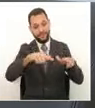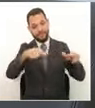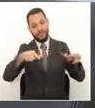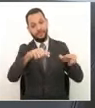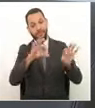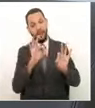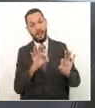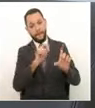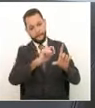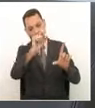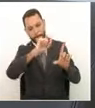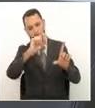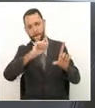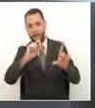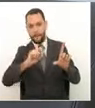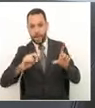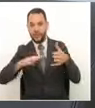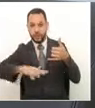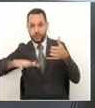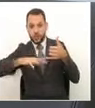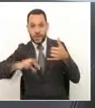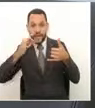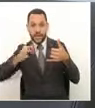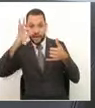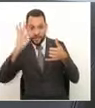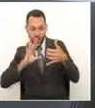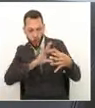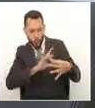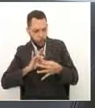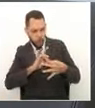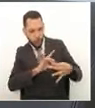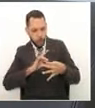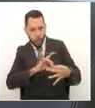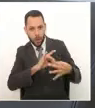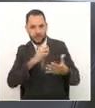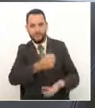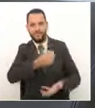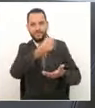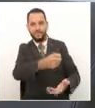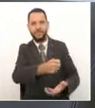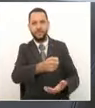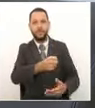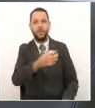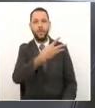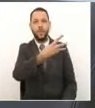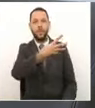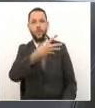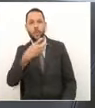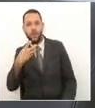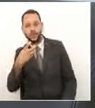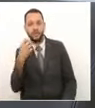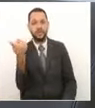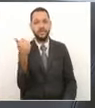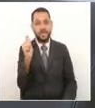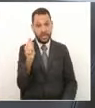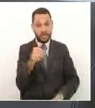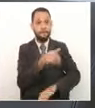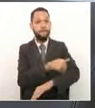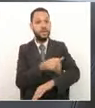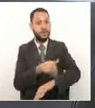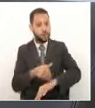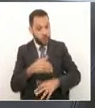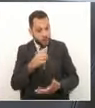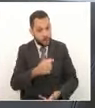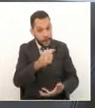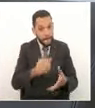toda la región del eje cafetero y que va a permitir hacer una inversión del orden de los 410 mil millones de pesos. Igualmente las regalías